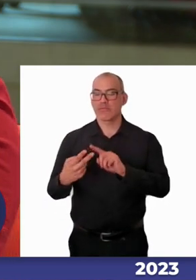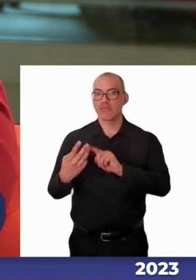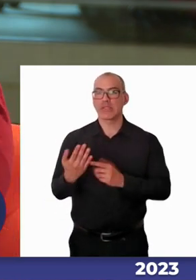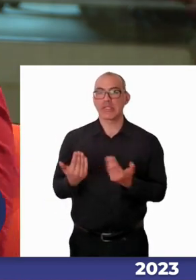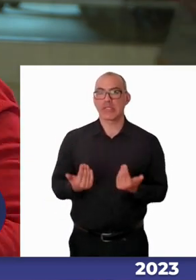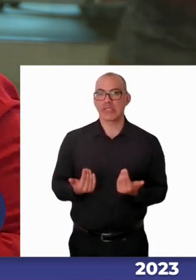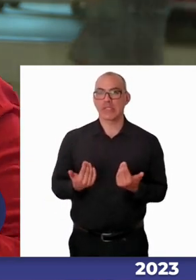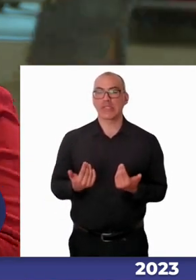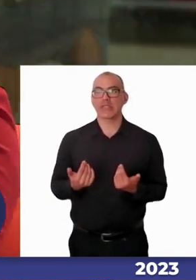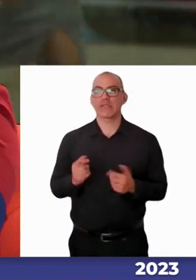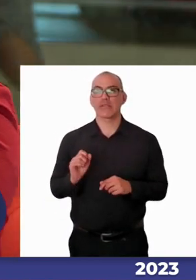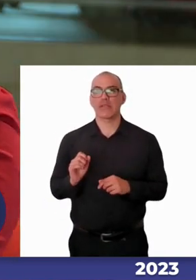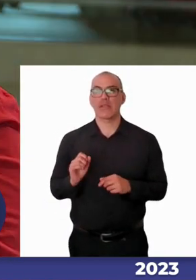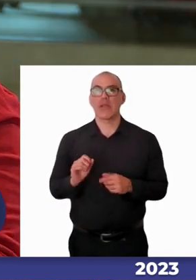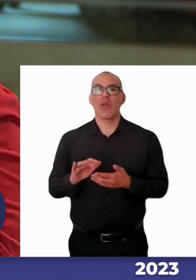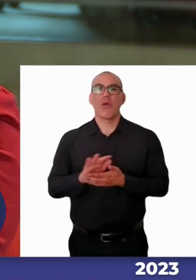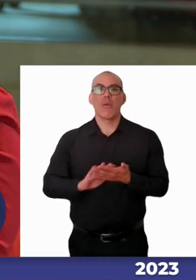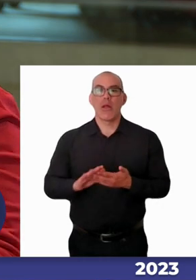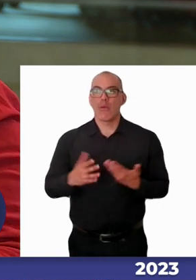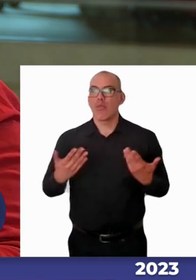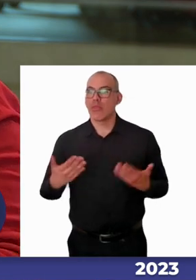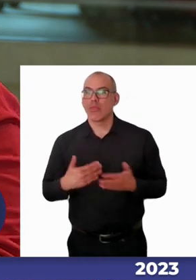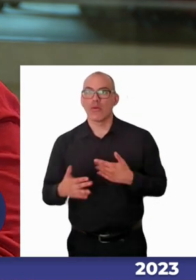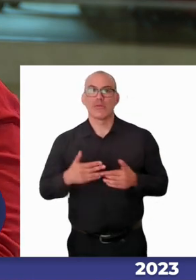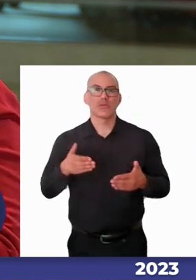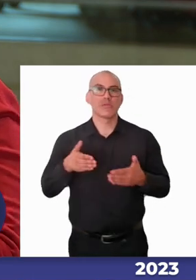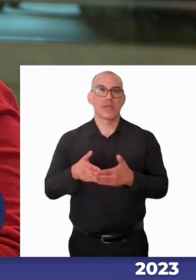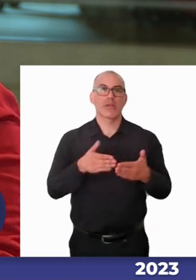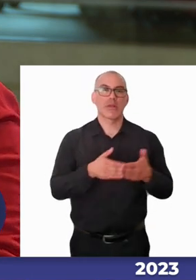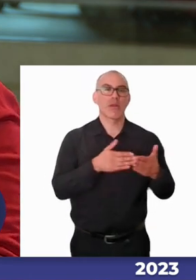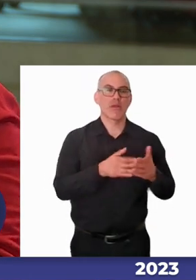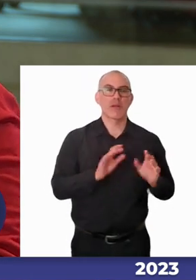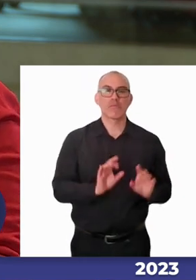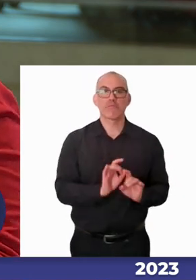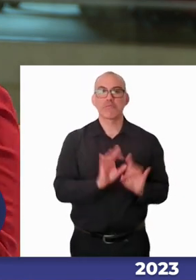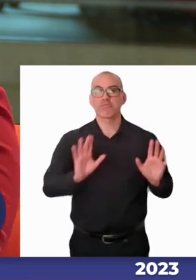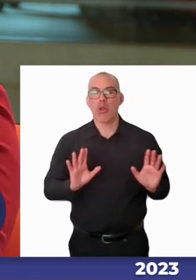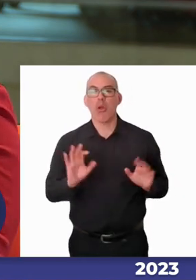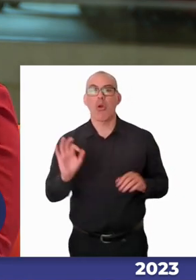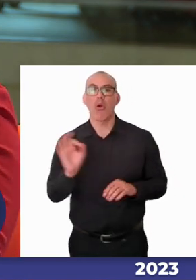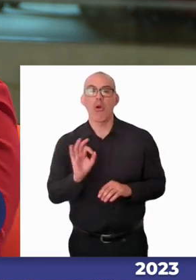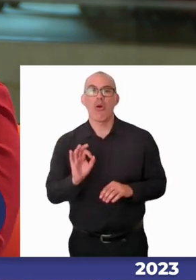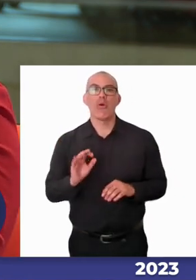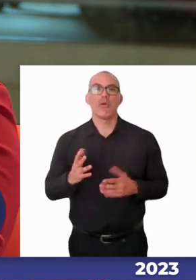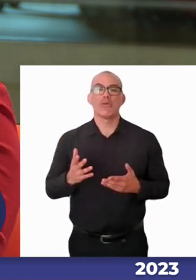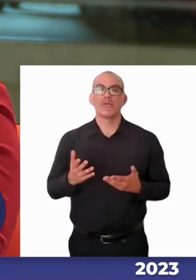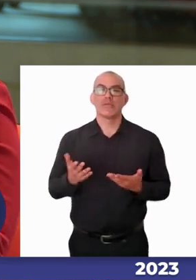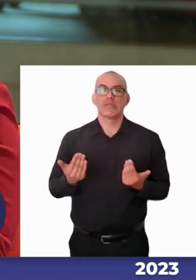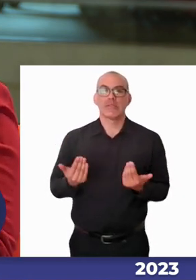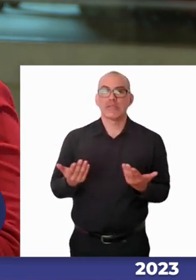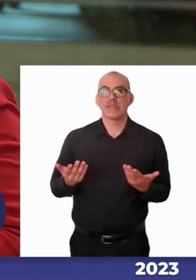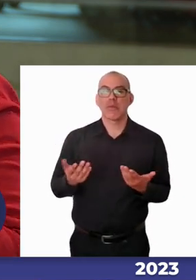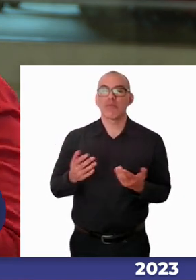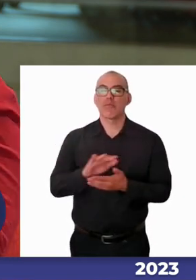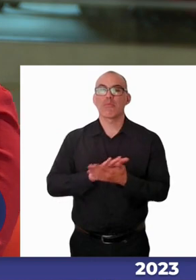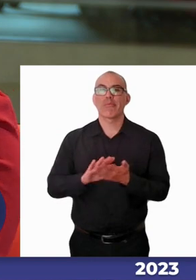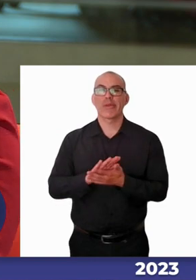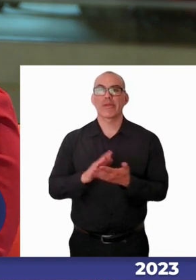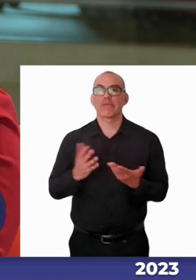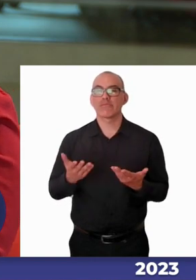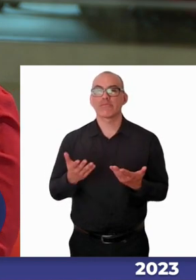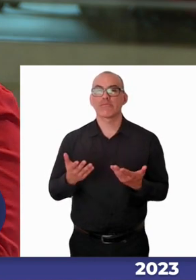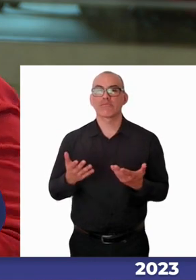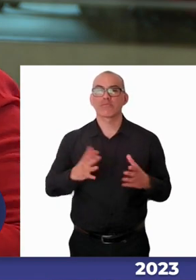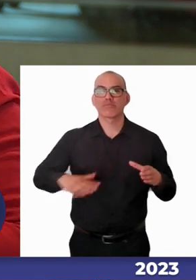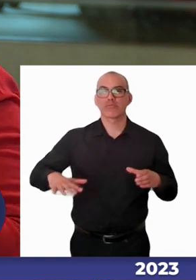por el medio las barreras del momento o su propia afección que contextualiza en este caso una barrera